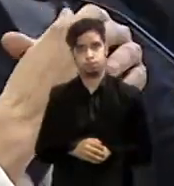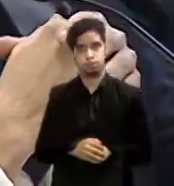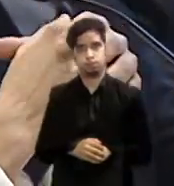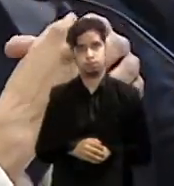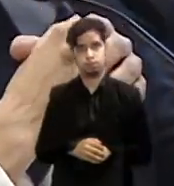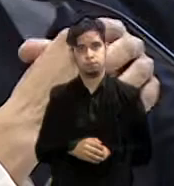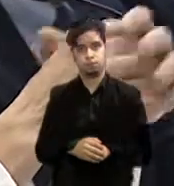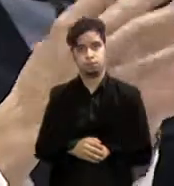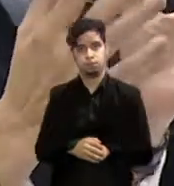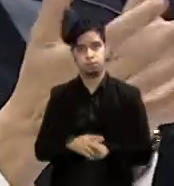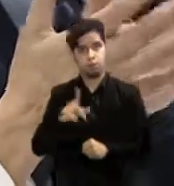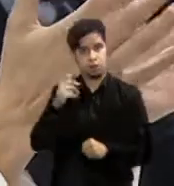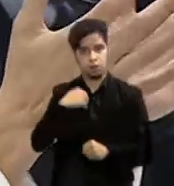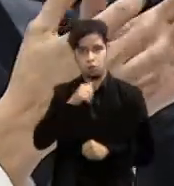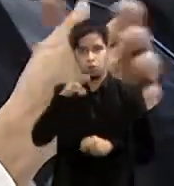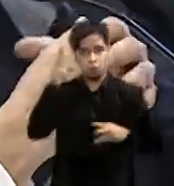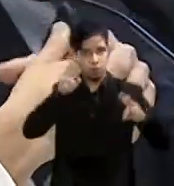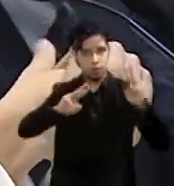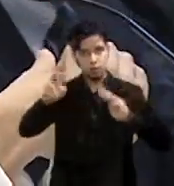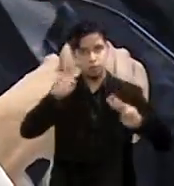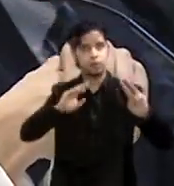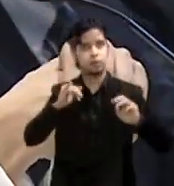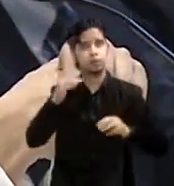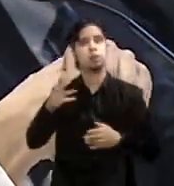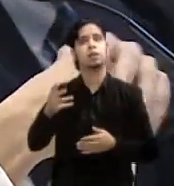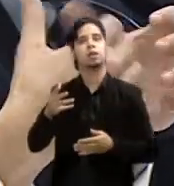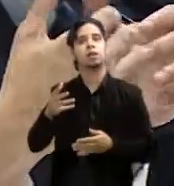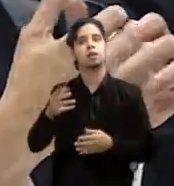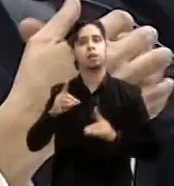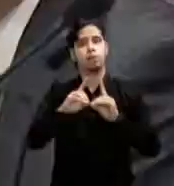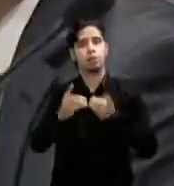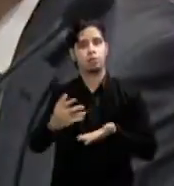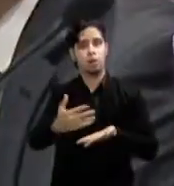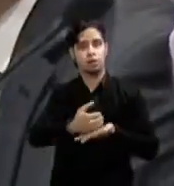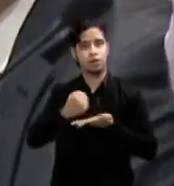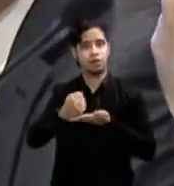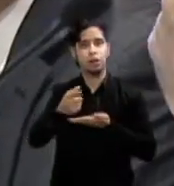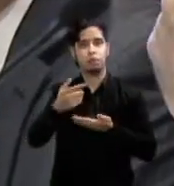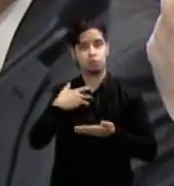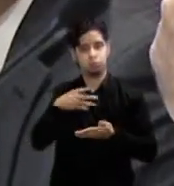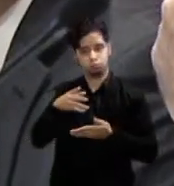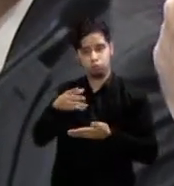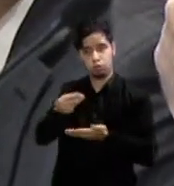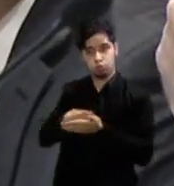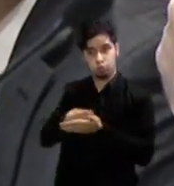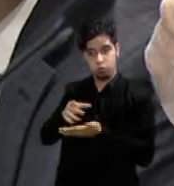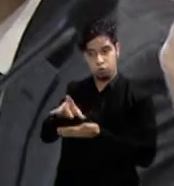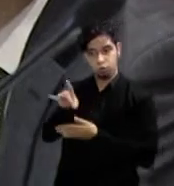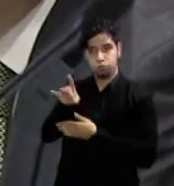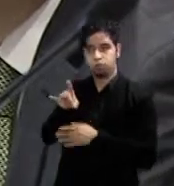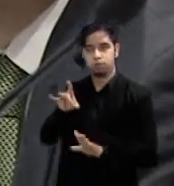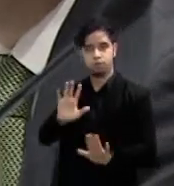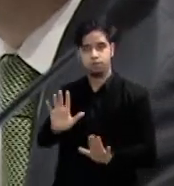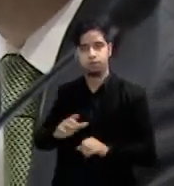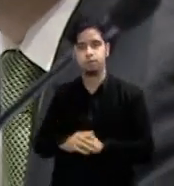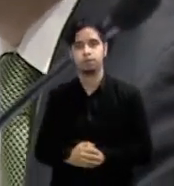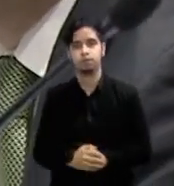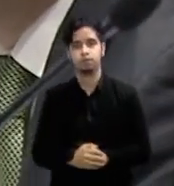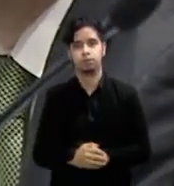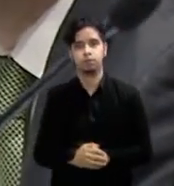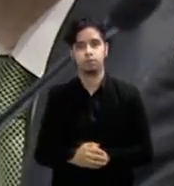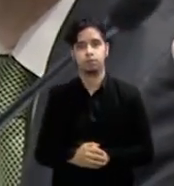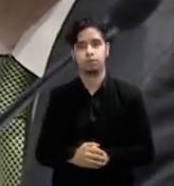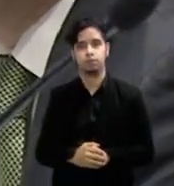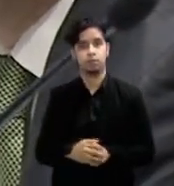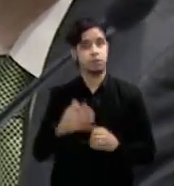meter en la mano el dinero y que dependiendo de las necesidades de efectivo, pues no llega a ellos. Mientras continúa la discusión sobre el proceso, ya se afirma